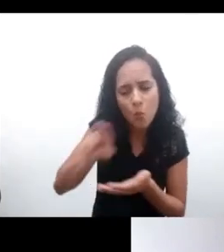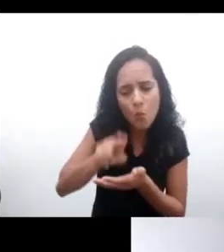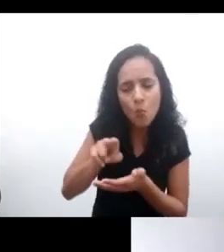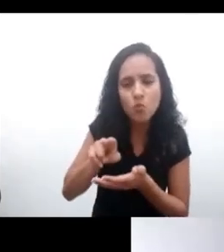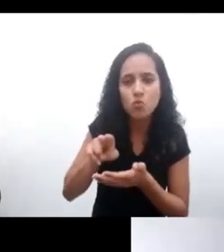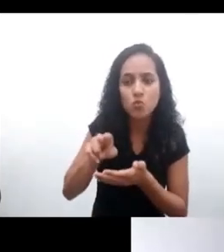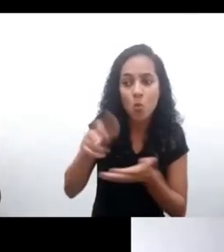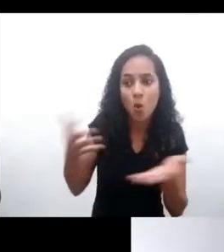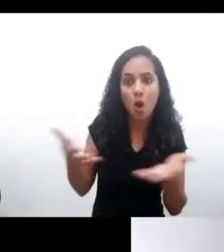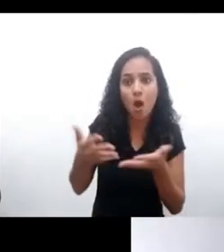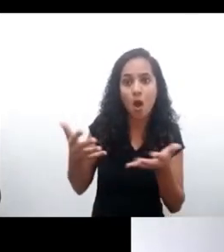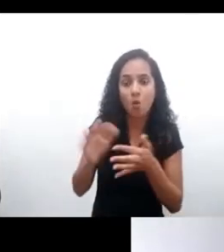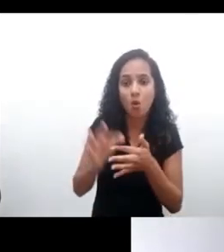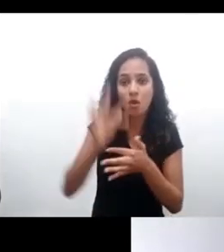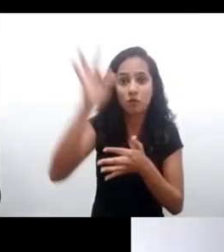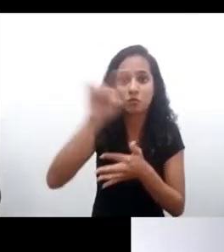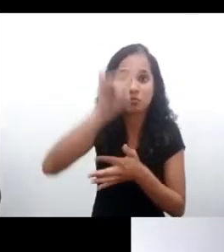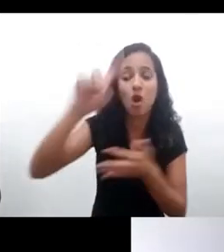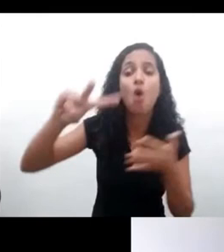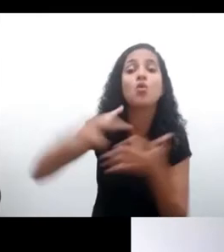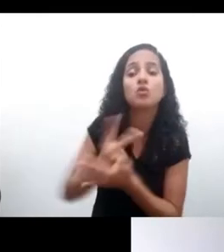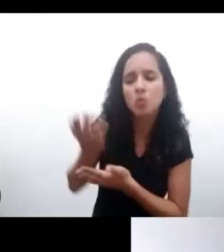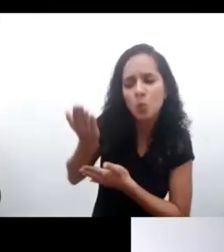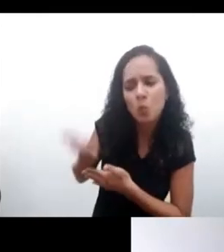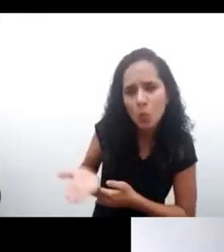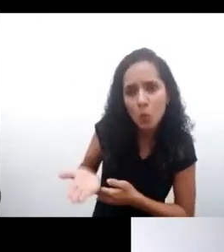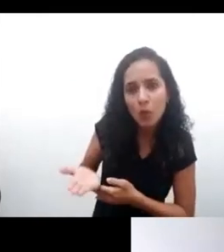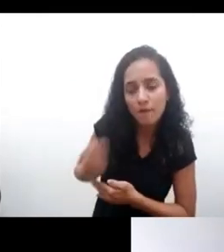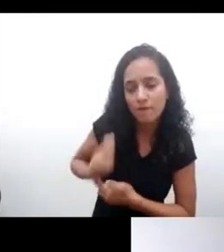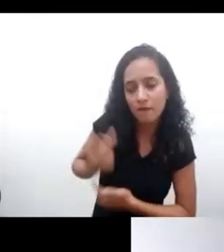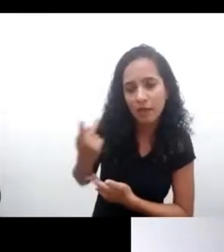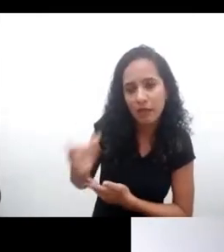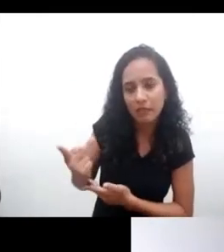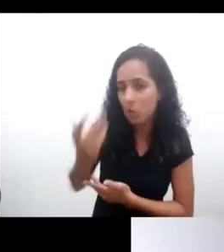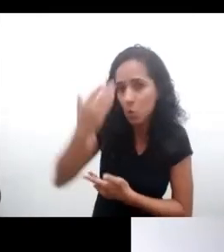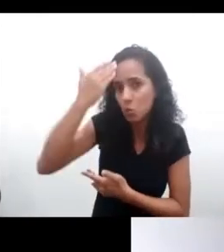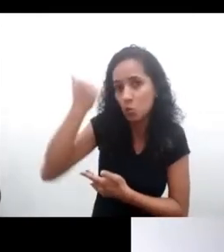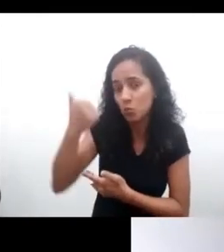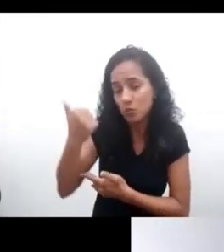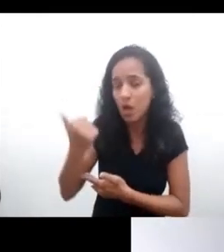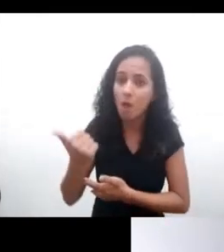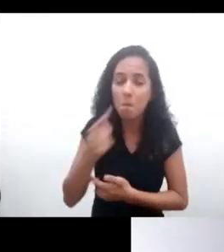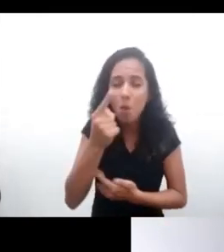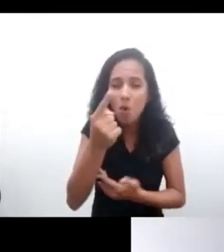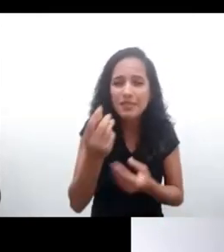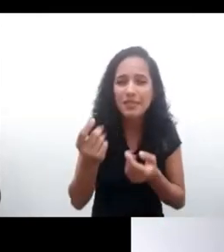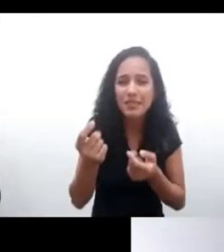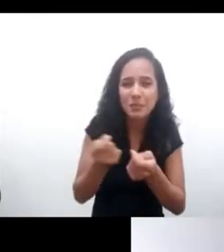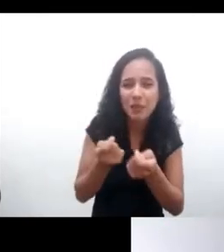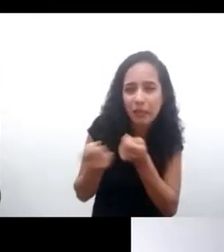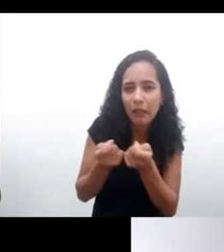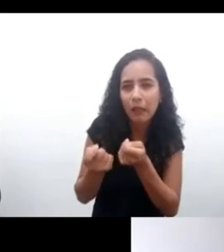vista, ya sea del uso perjudicial en el futuro o también del potencial muchas veces manipulador,